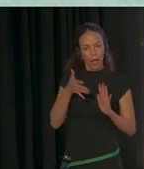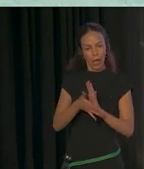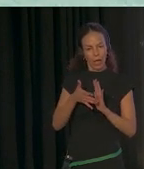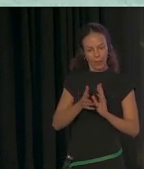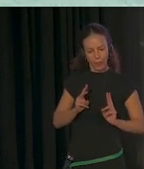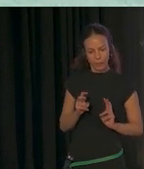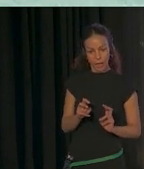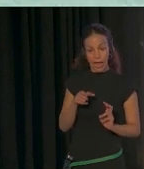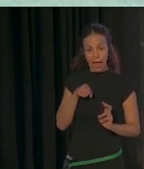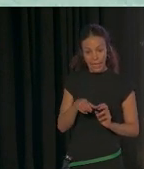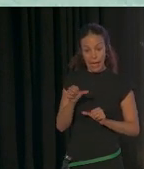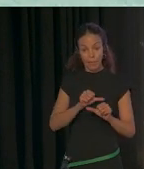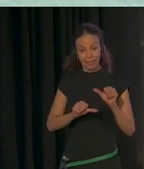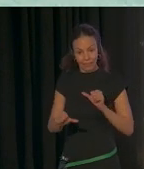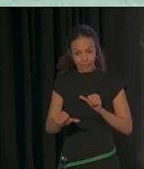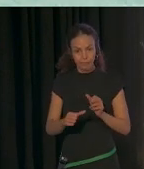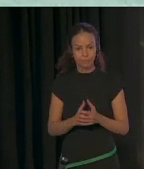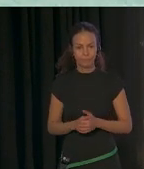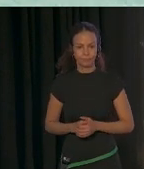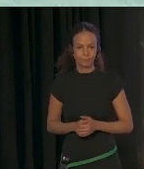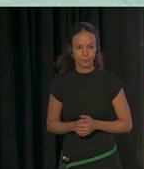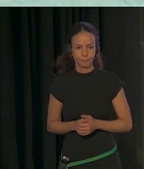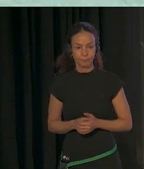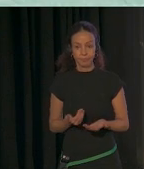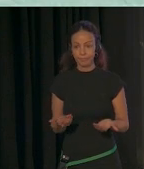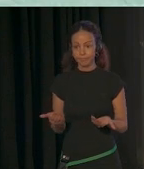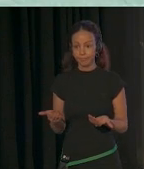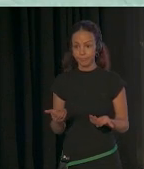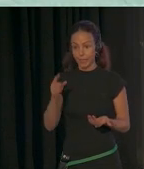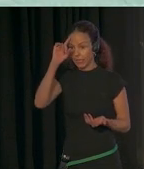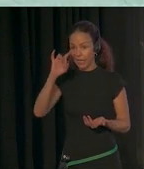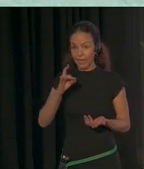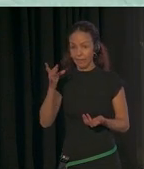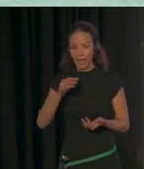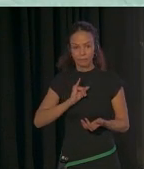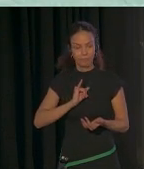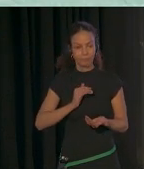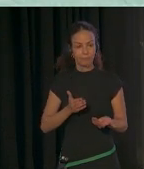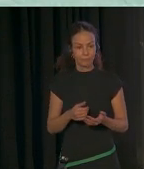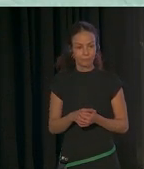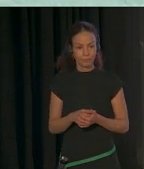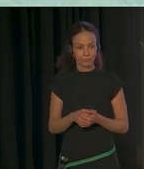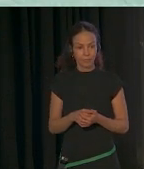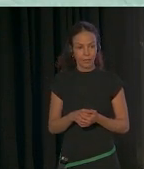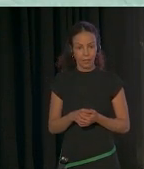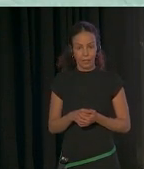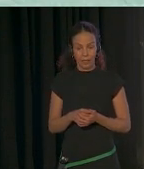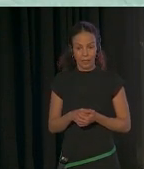Bien, a partir de ahí, tenemos esta idea en IPAT, ¿no?